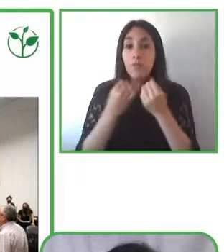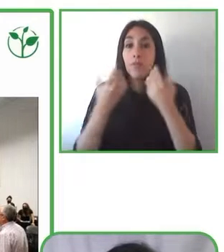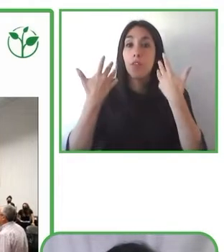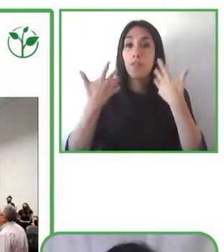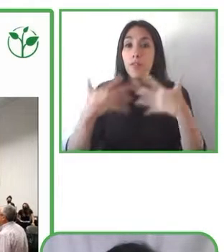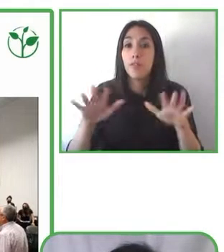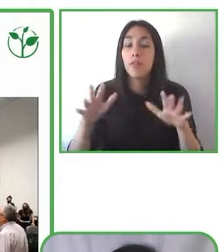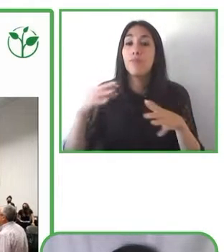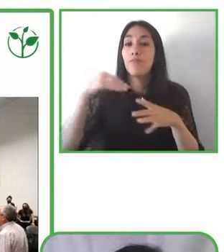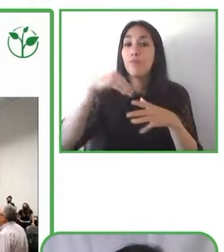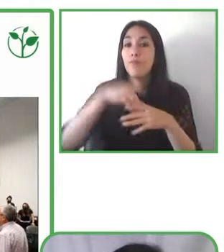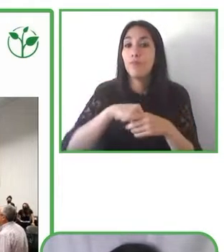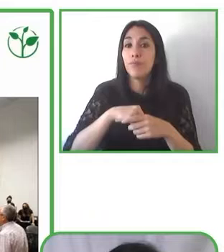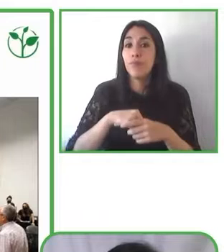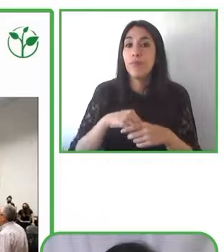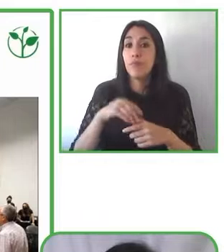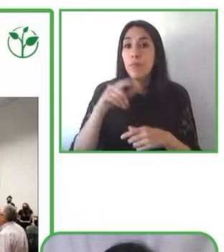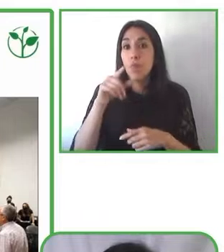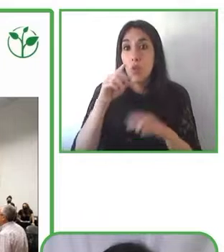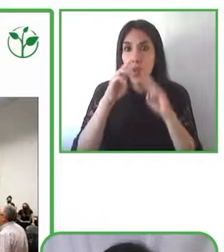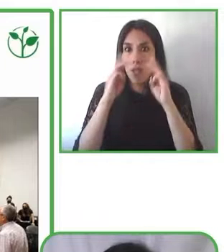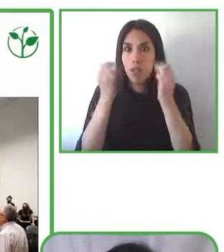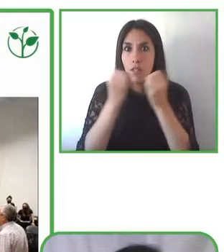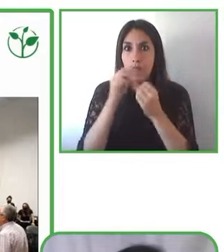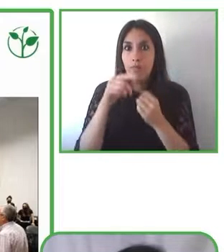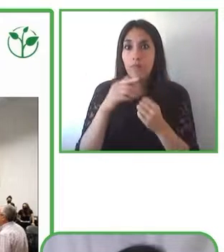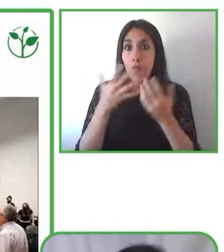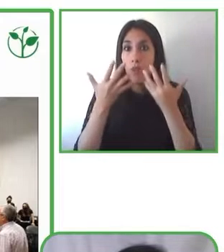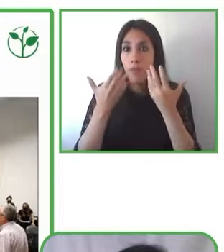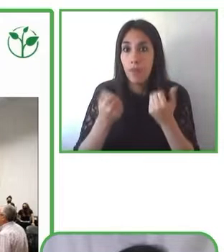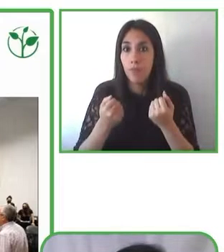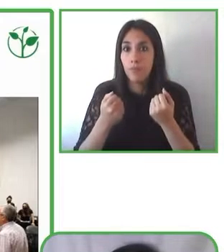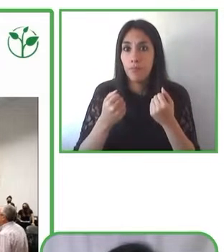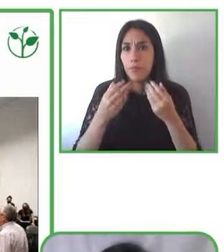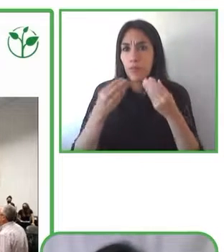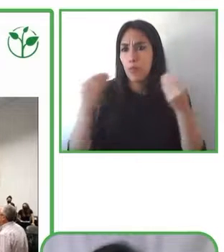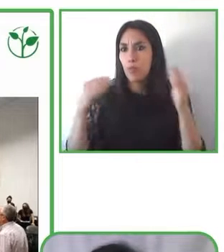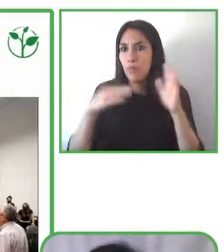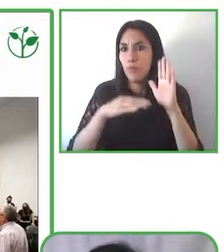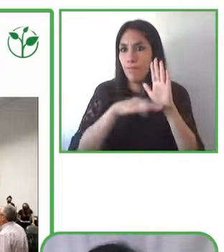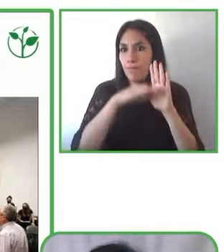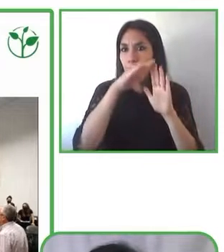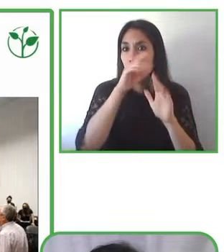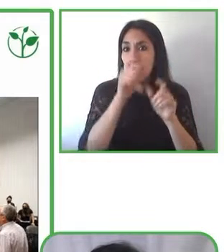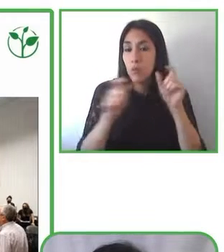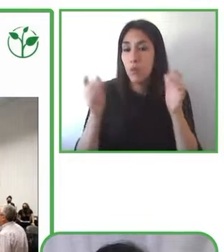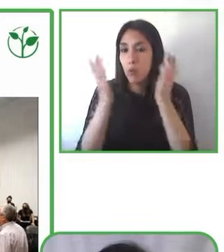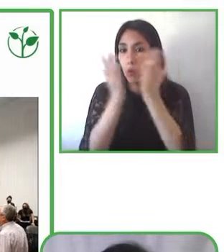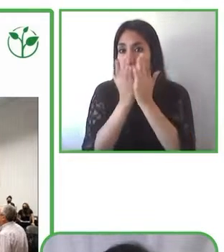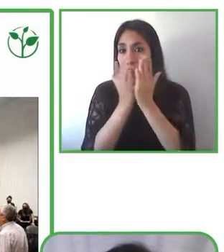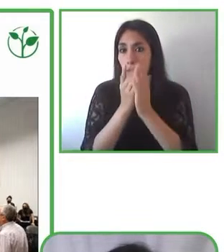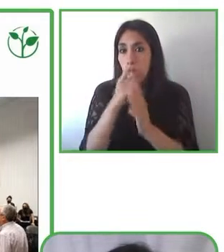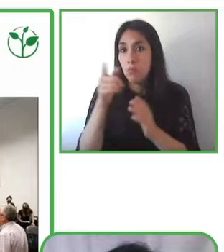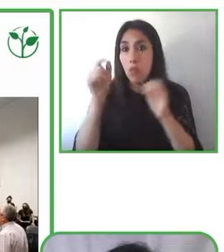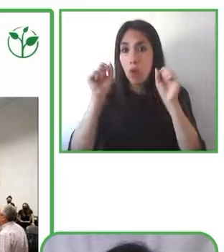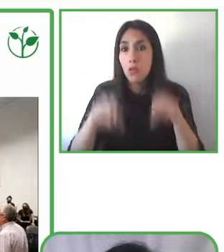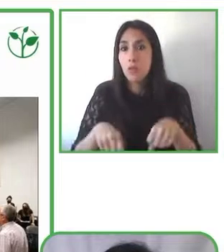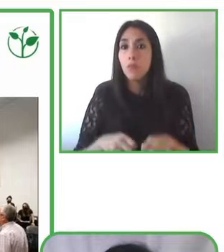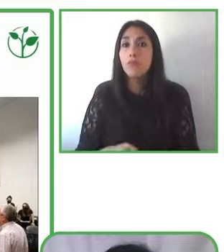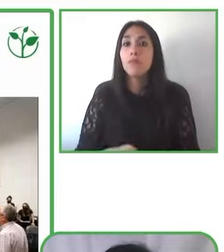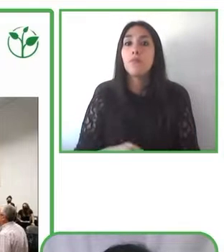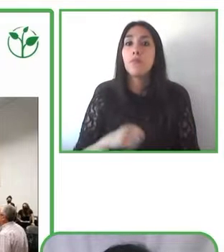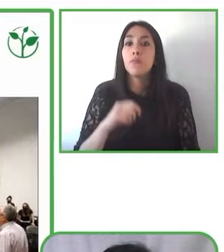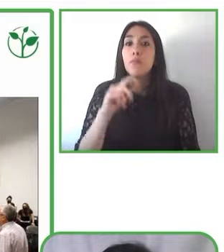existen diferentes niveles de parte de los alumnos porque estos pueden ser de tercer año o de sexto año. La idea es